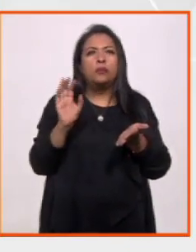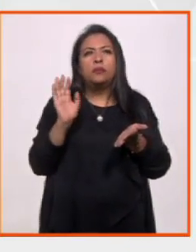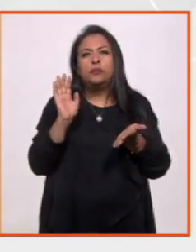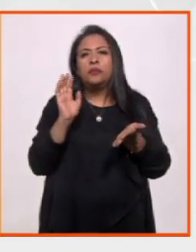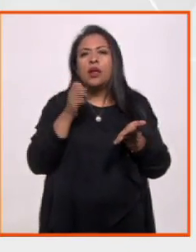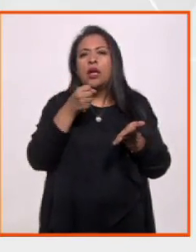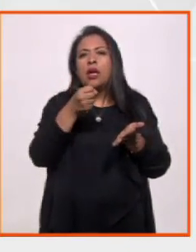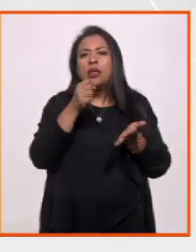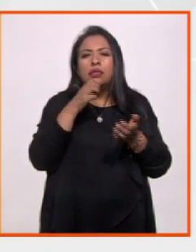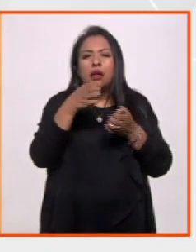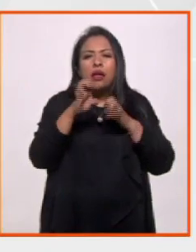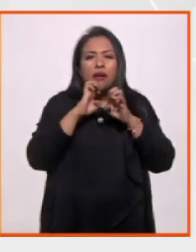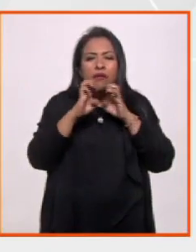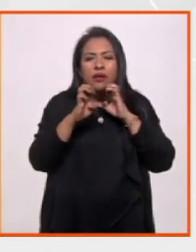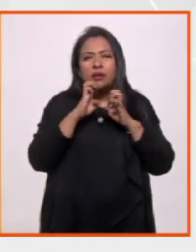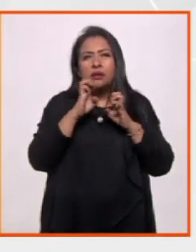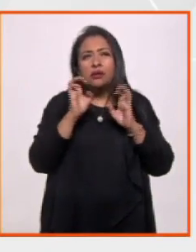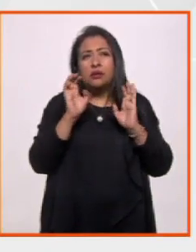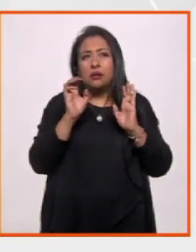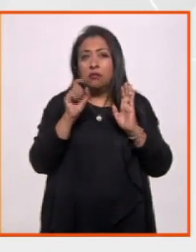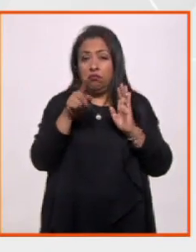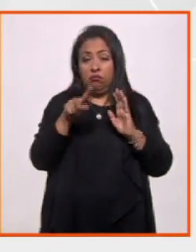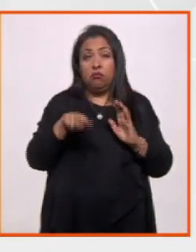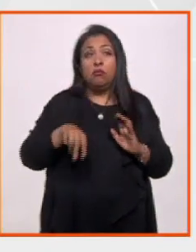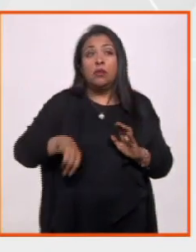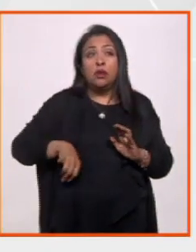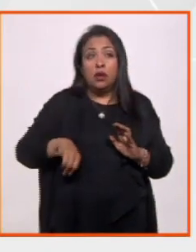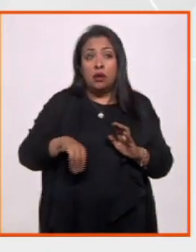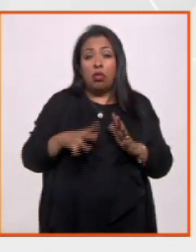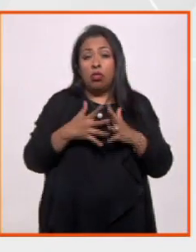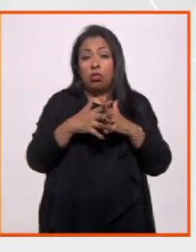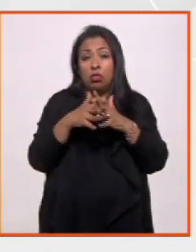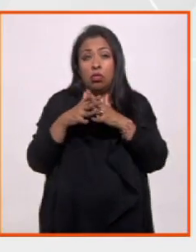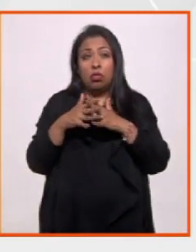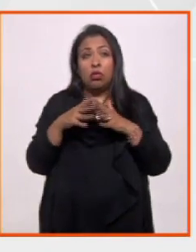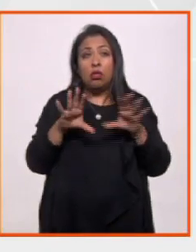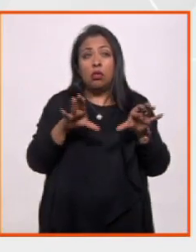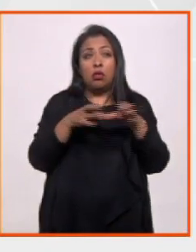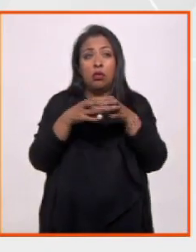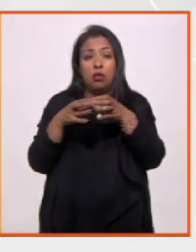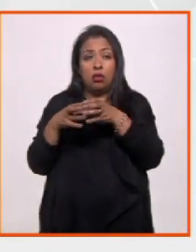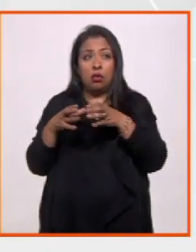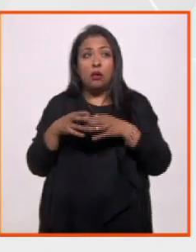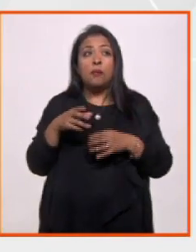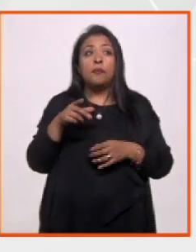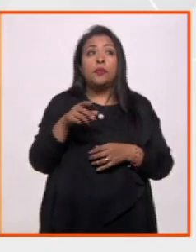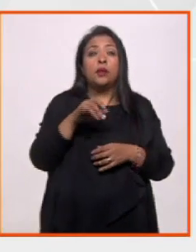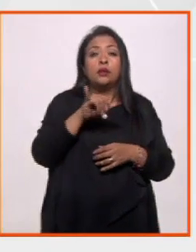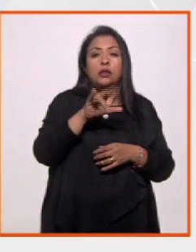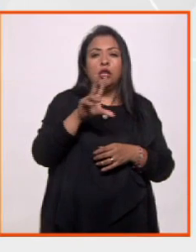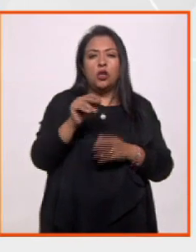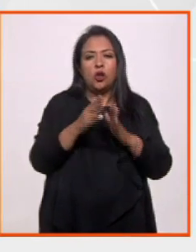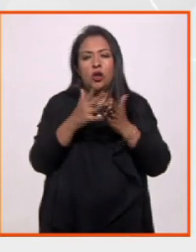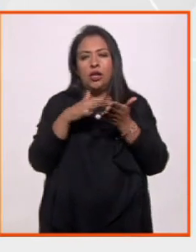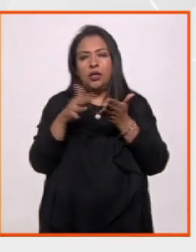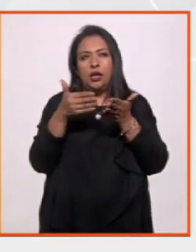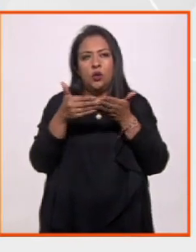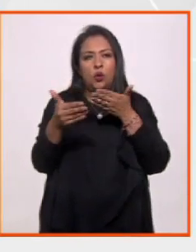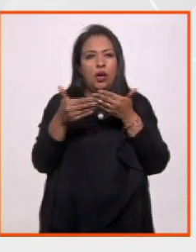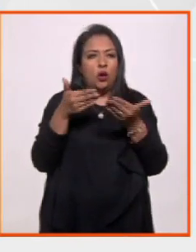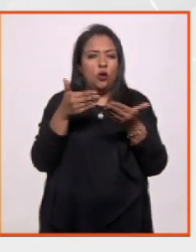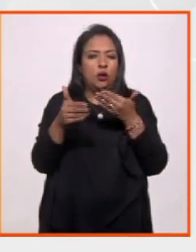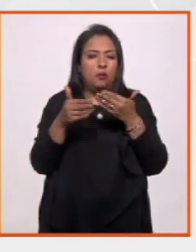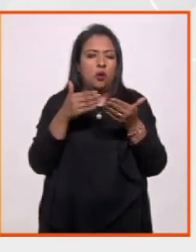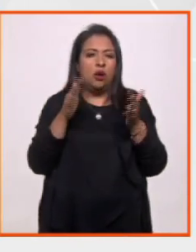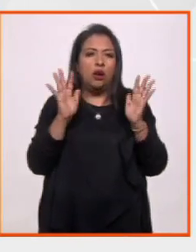entrevista o una reflexión, es también muy interesante esta mezcla de géneros literarios. El sino de la literatura contemporánea, que